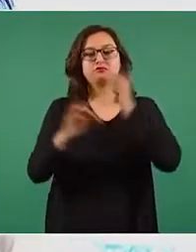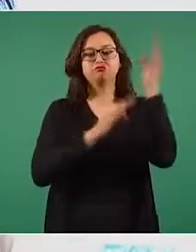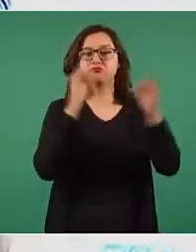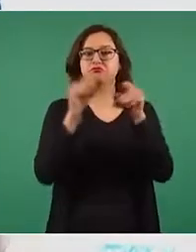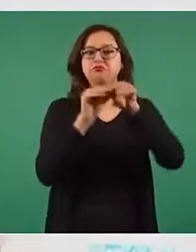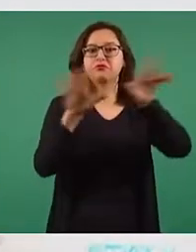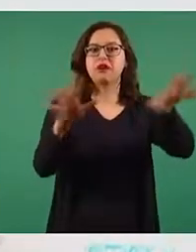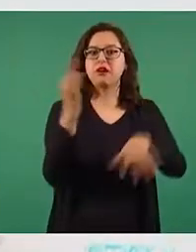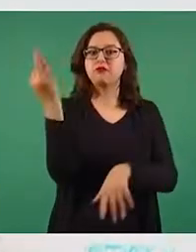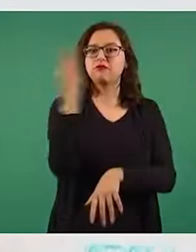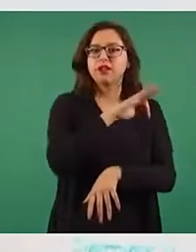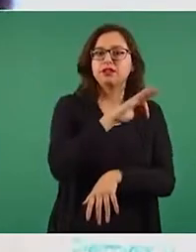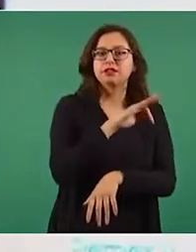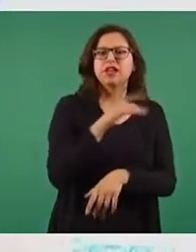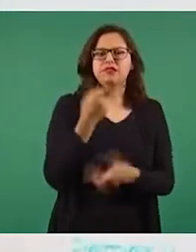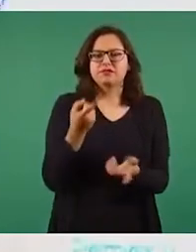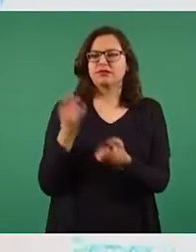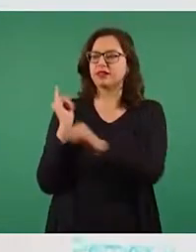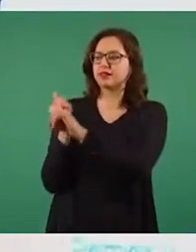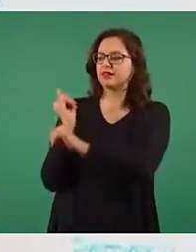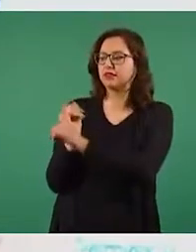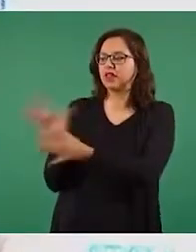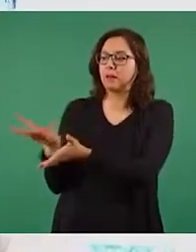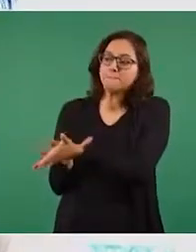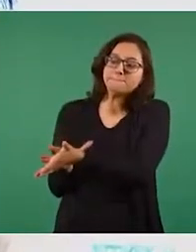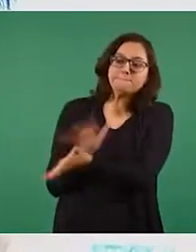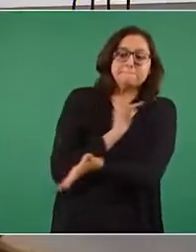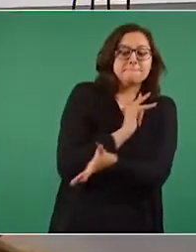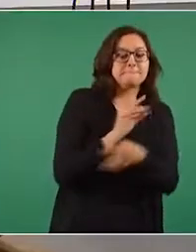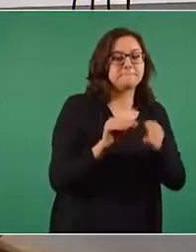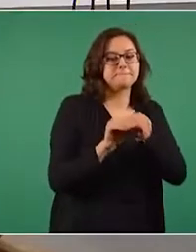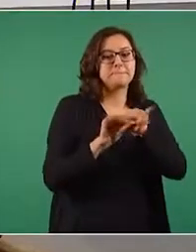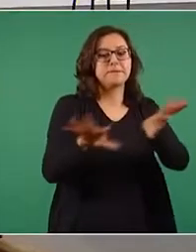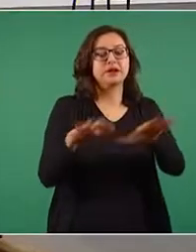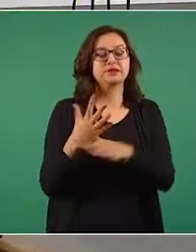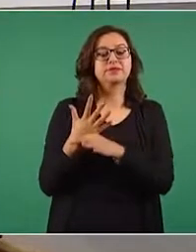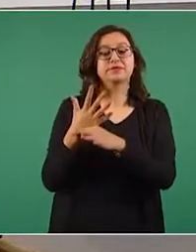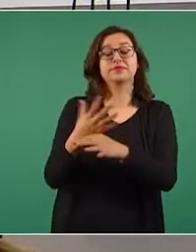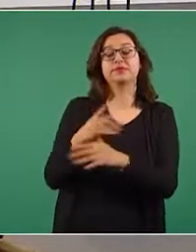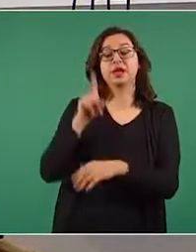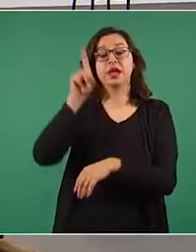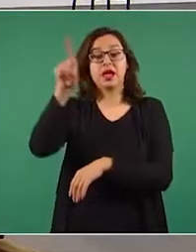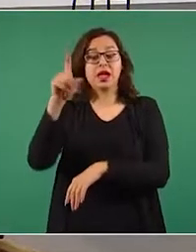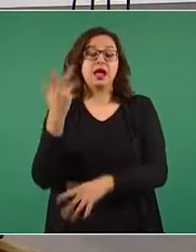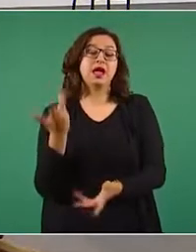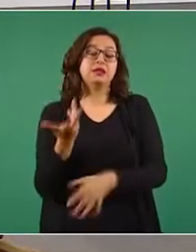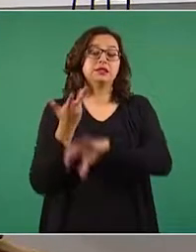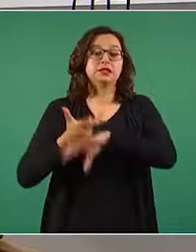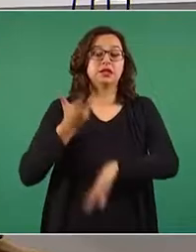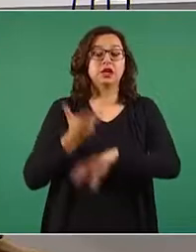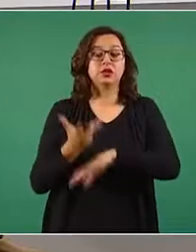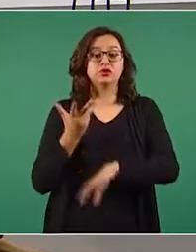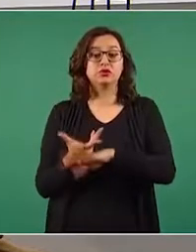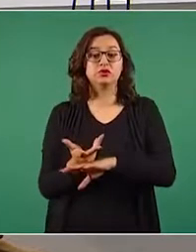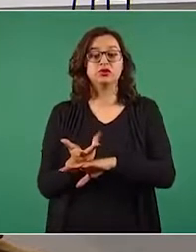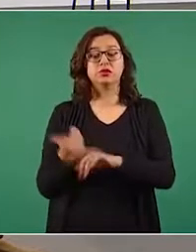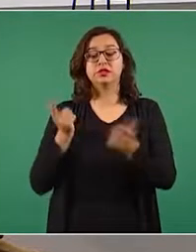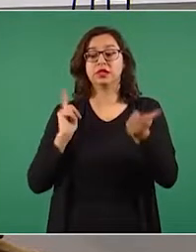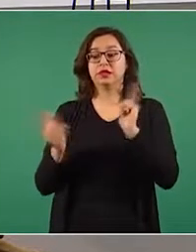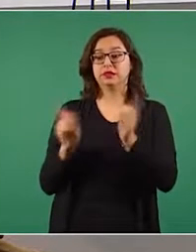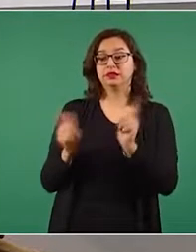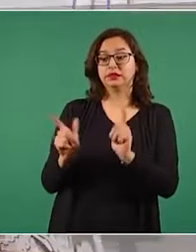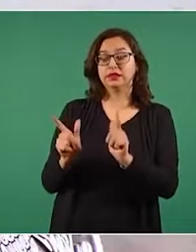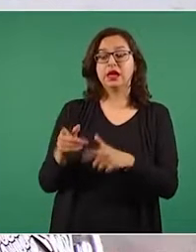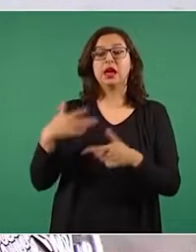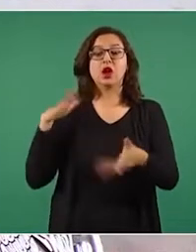redes sociales y que presenta como una revelación de supuestos empresarios de Houston, Texas, para desprestigiar a la familia